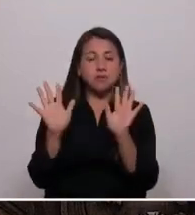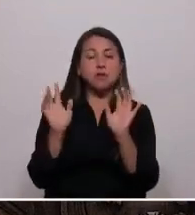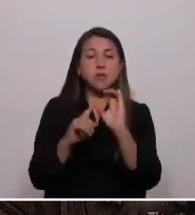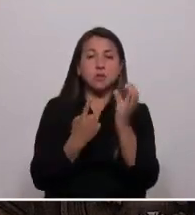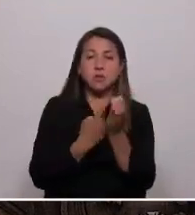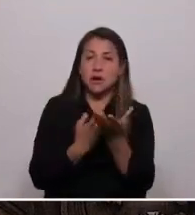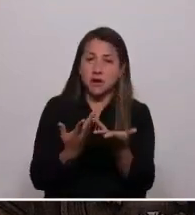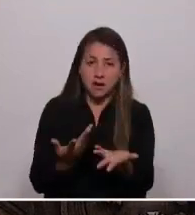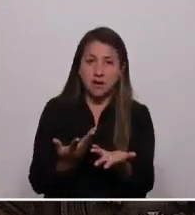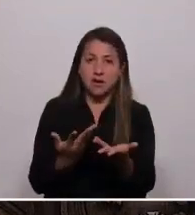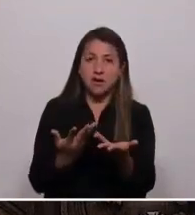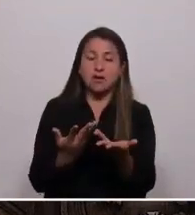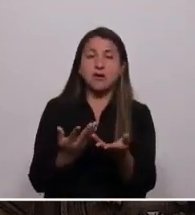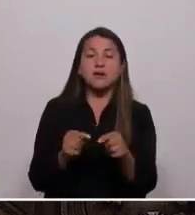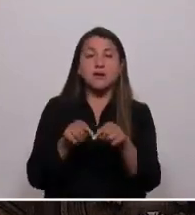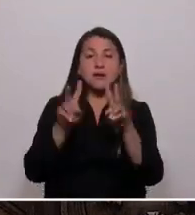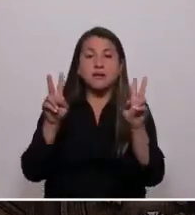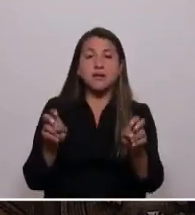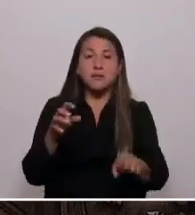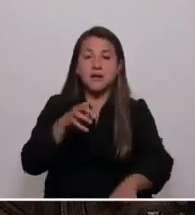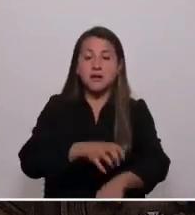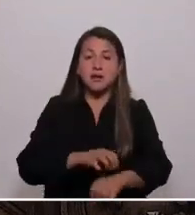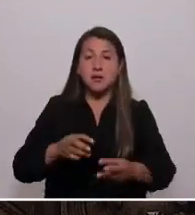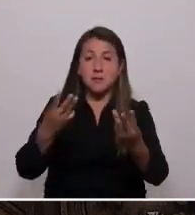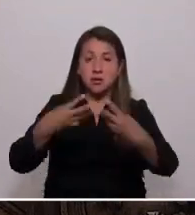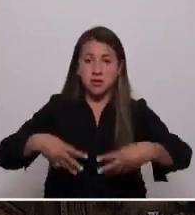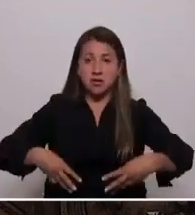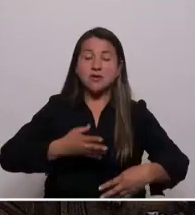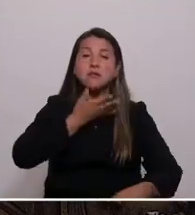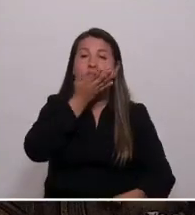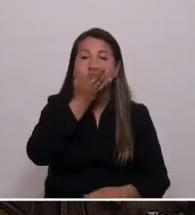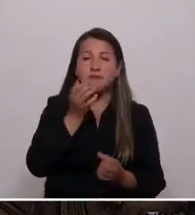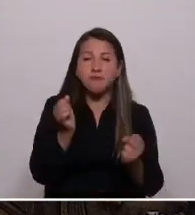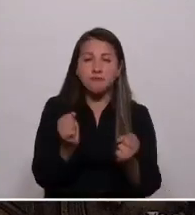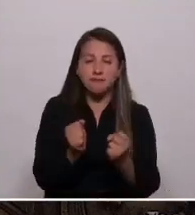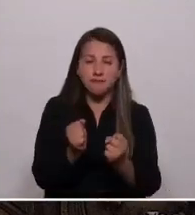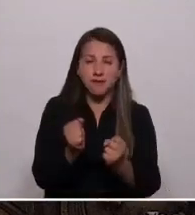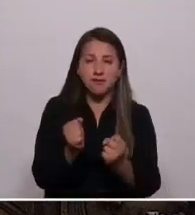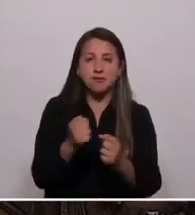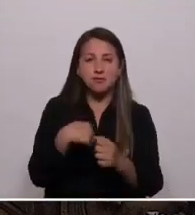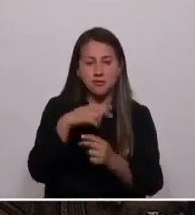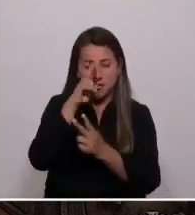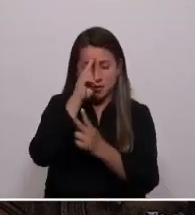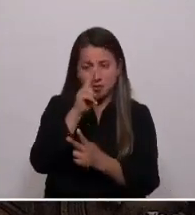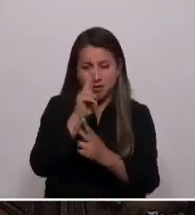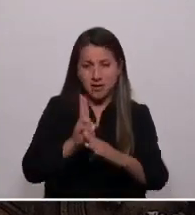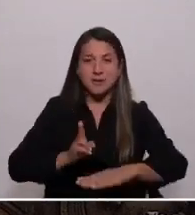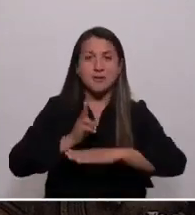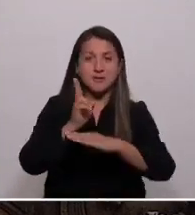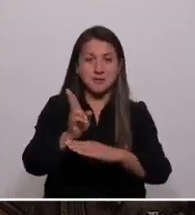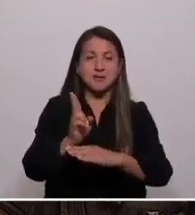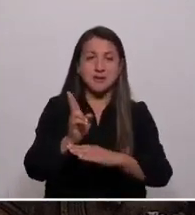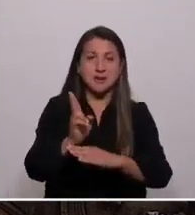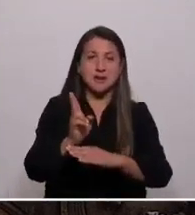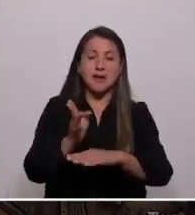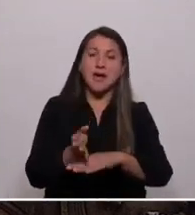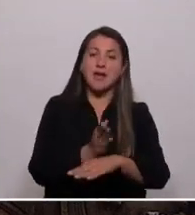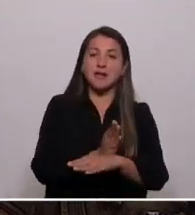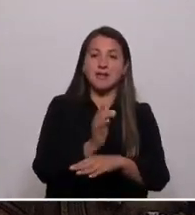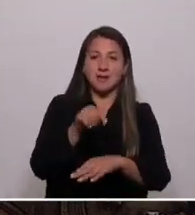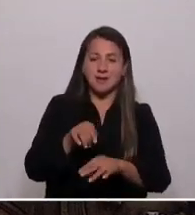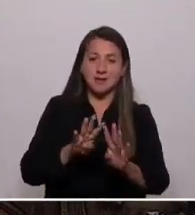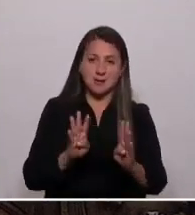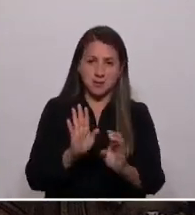especialmente cierto respecto de la región de Magallanes y Antártica chilena que yo tengo el honor de representar ante esta Convención Constitucional.